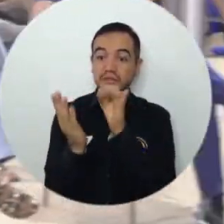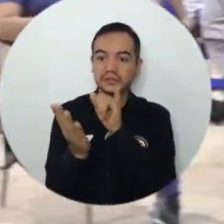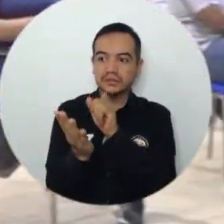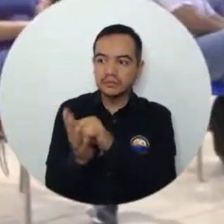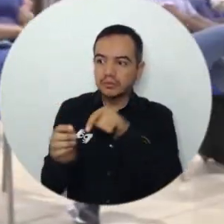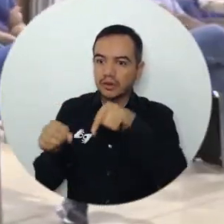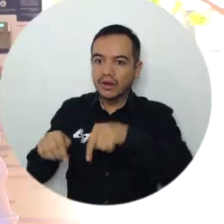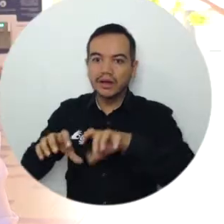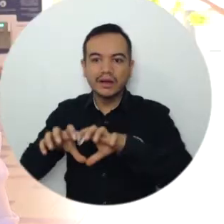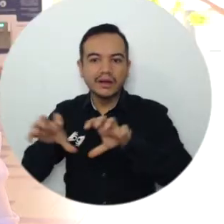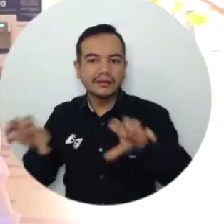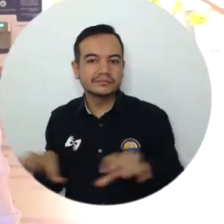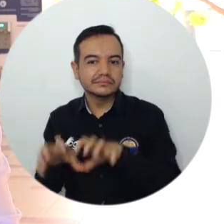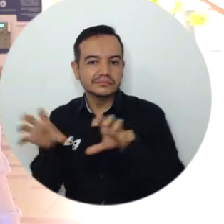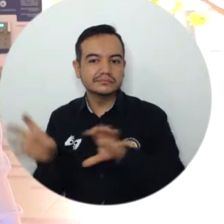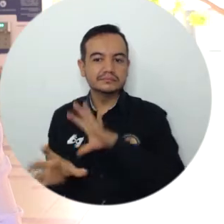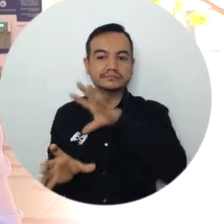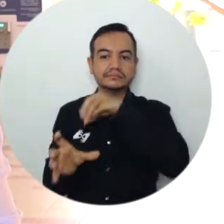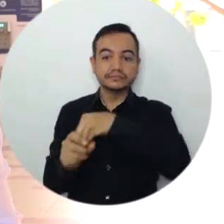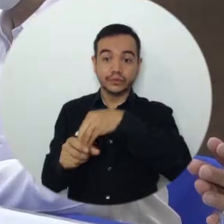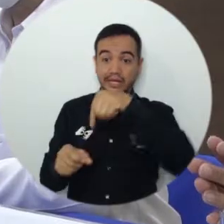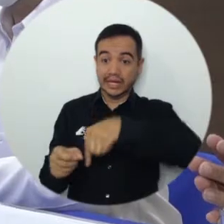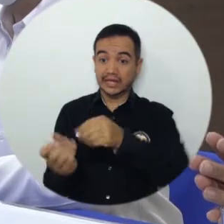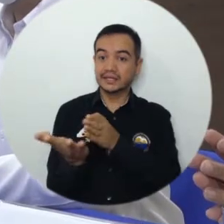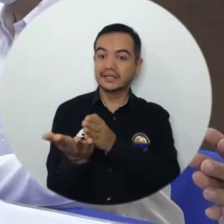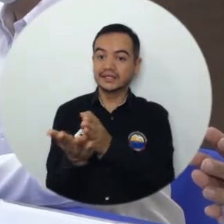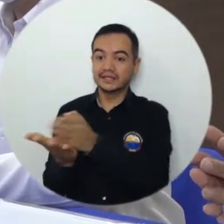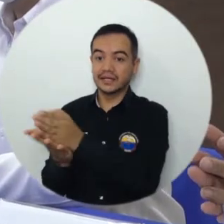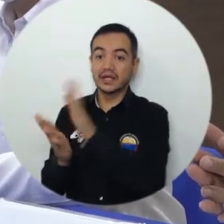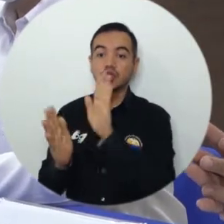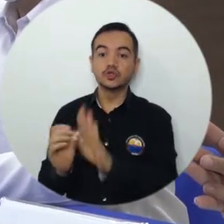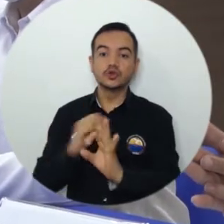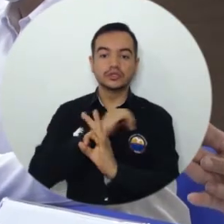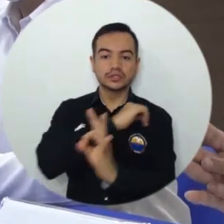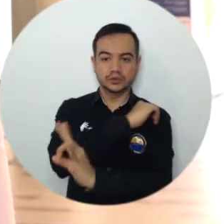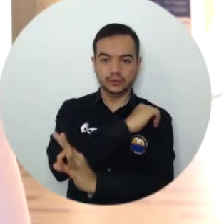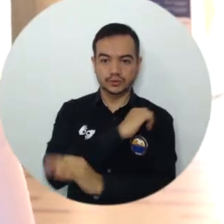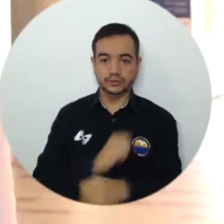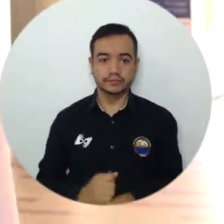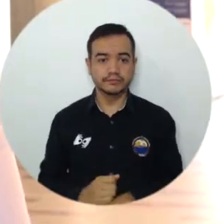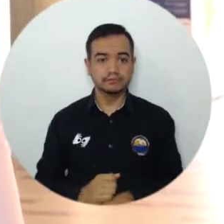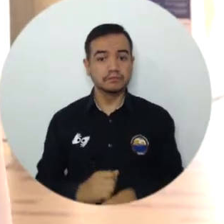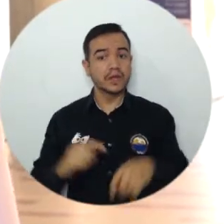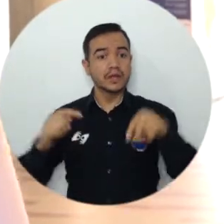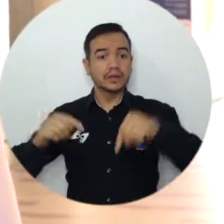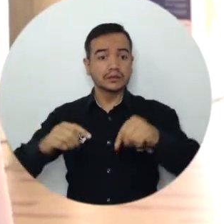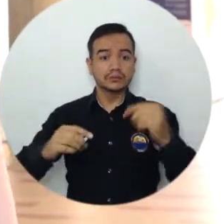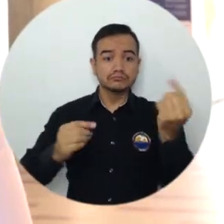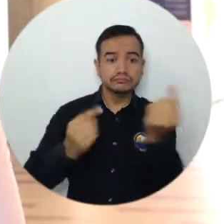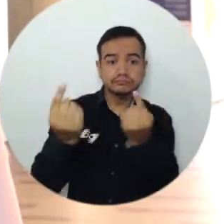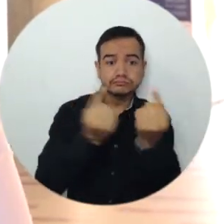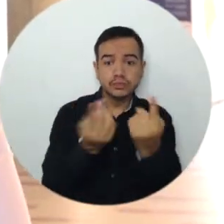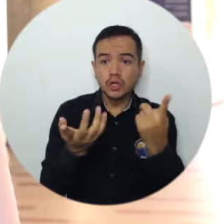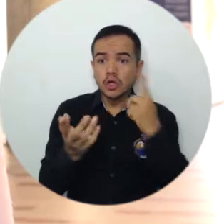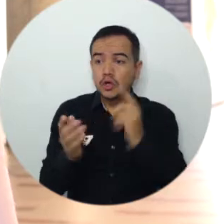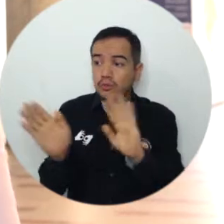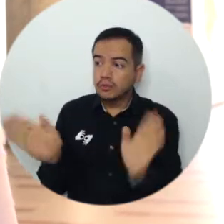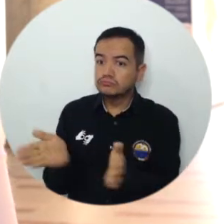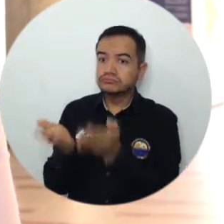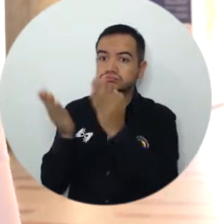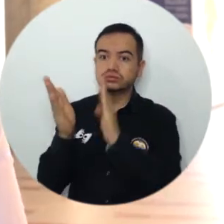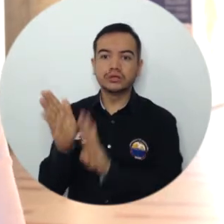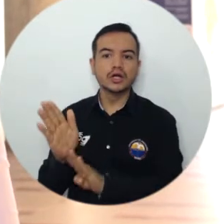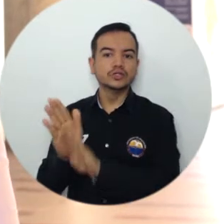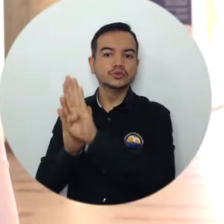actividades que se hacen al interior de nuestro programa de psicología. Todo estuvo dispuesto para mostrar aquellos avances y mejoras que ha tenido el programa